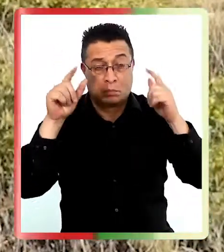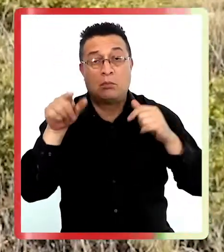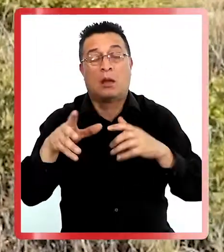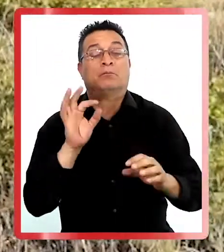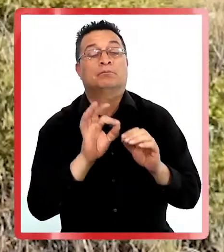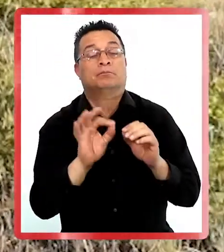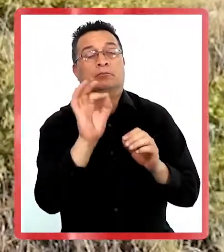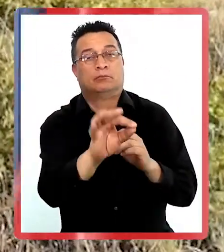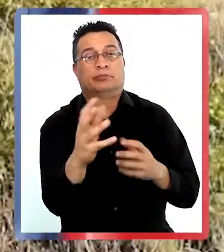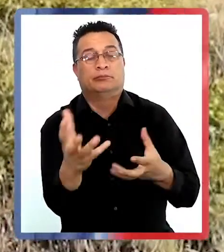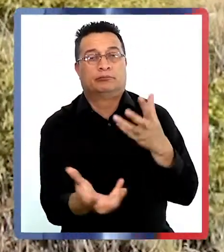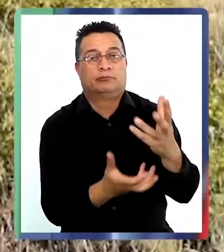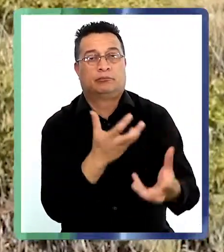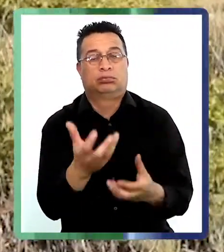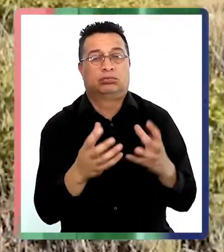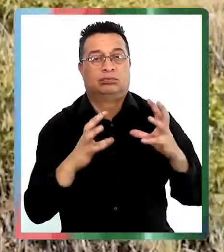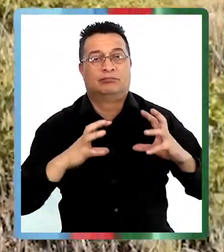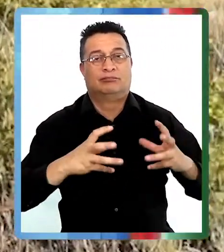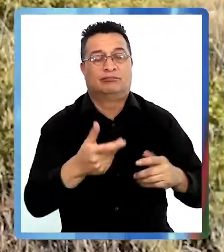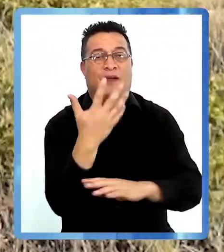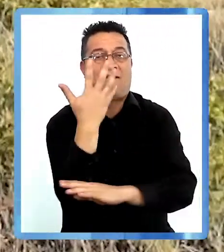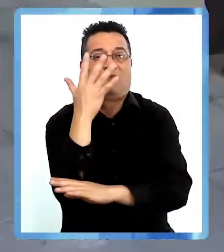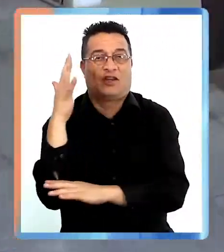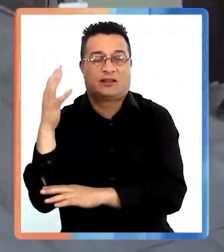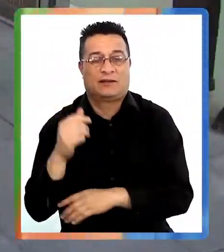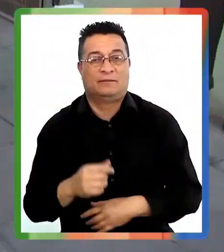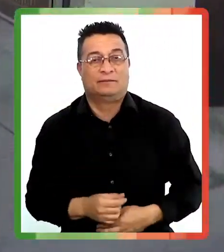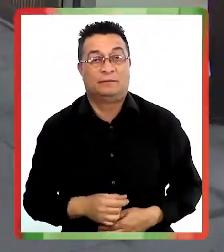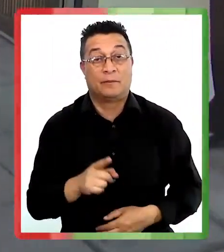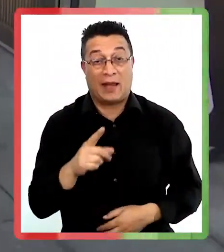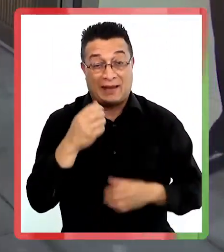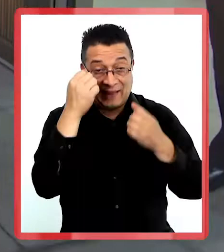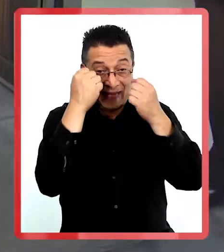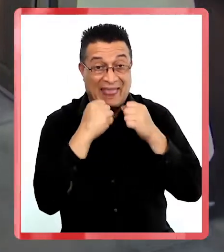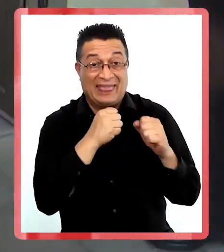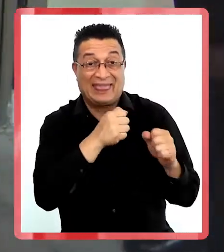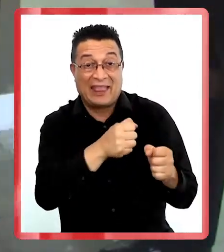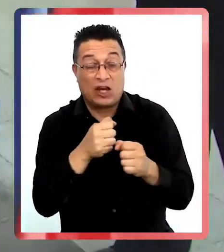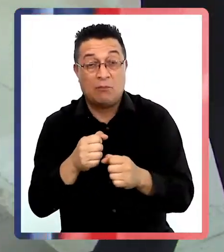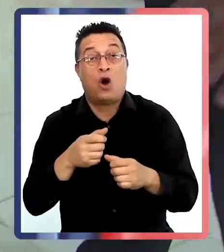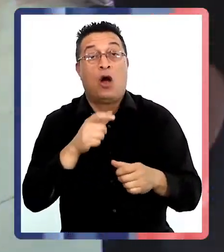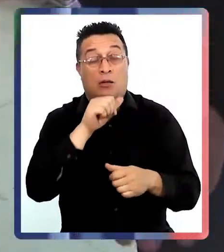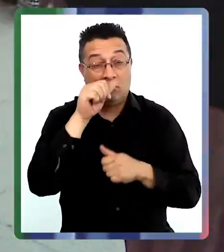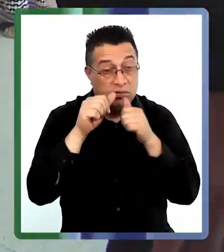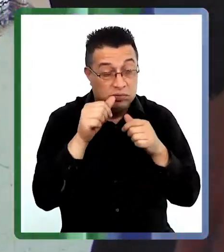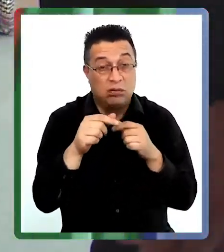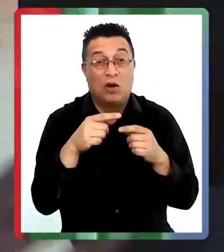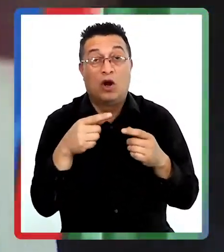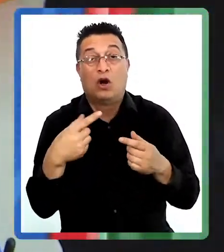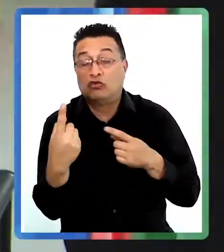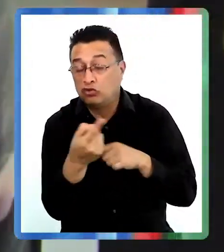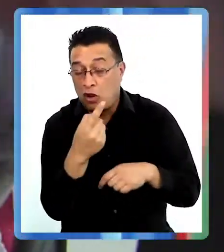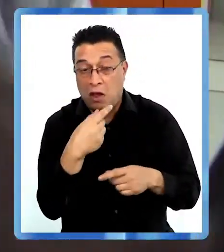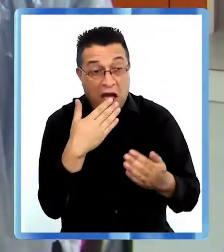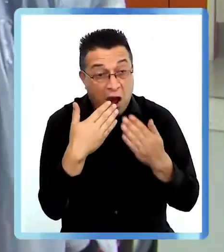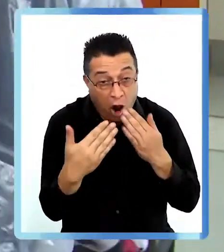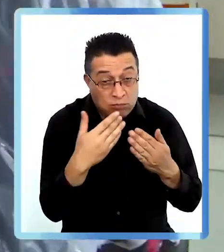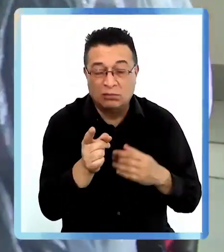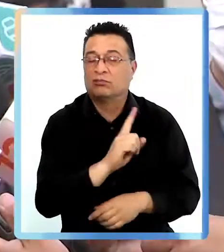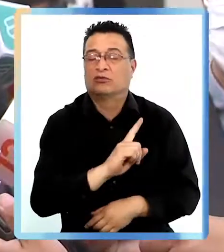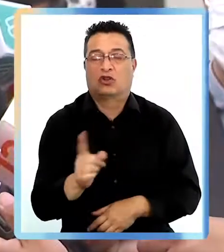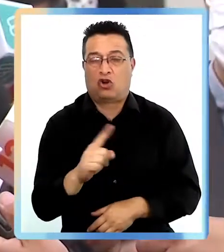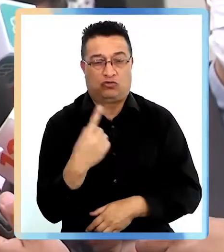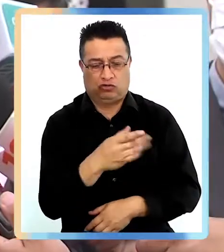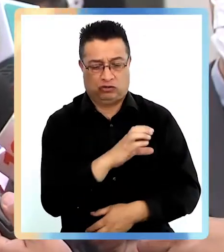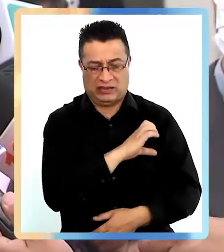y proceden a quemar una maquinaria de uso forestal. El terrorismo y el narcotráfico y el organizado no requiere diálogo. Requiere